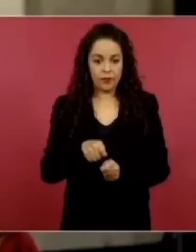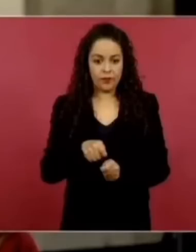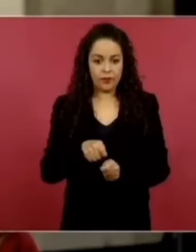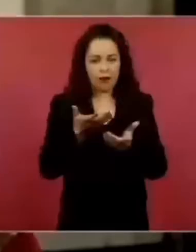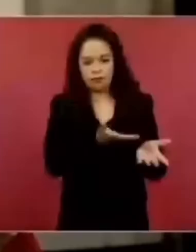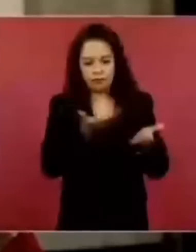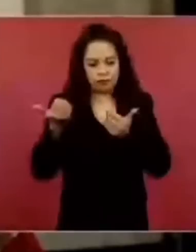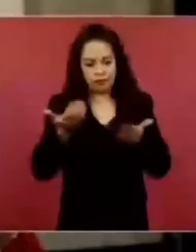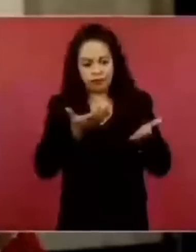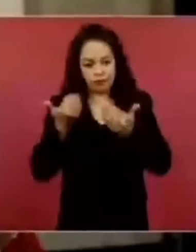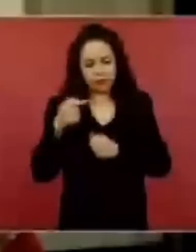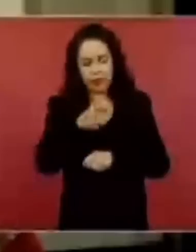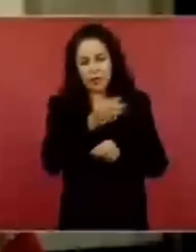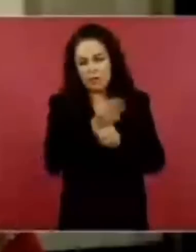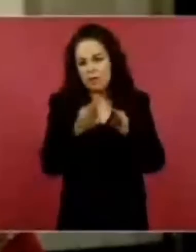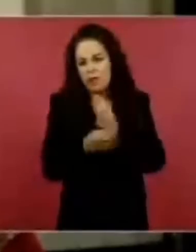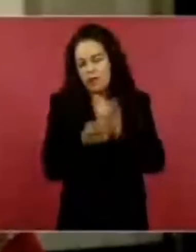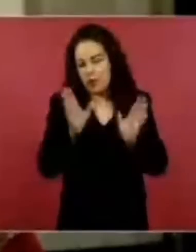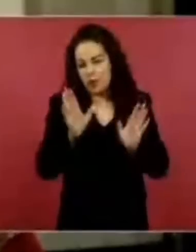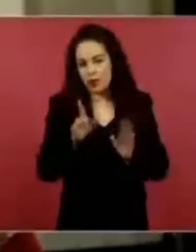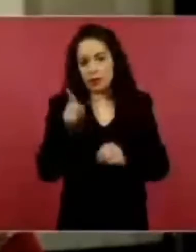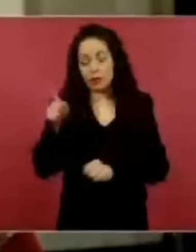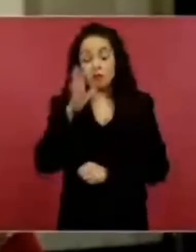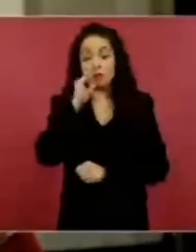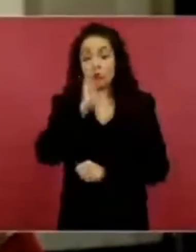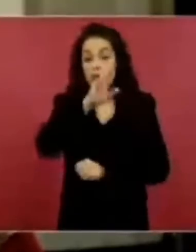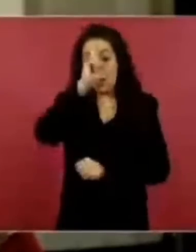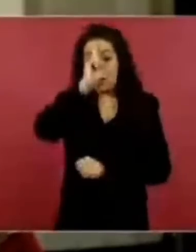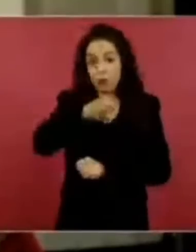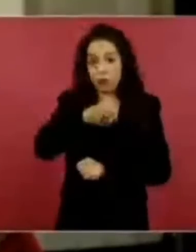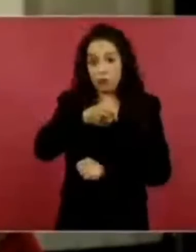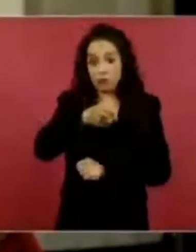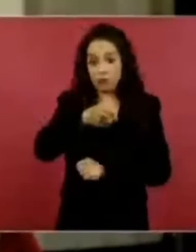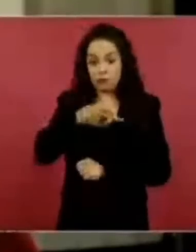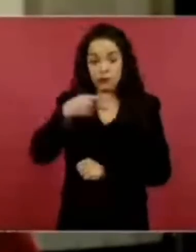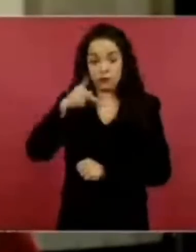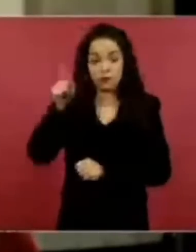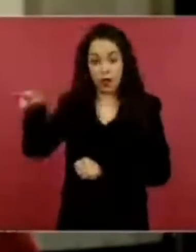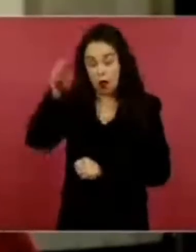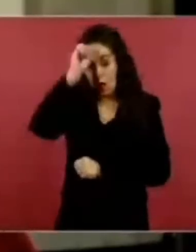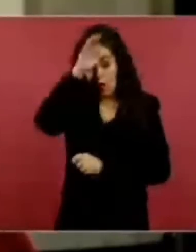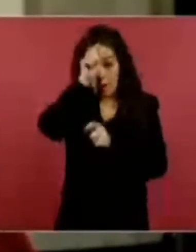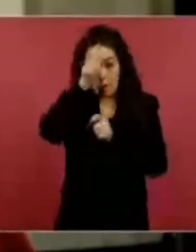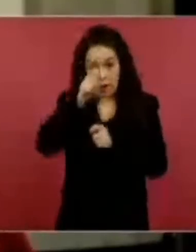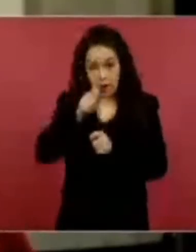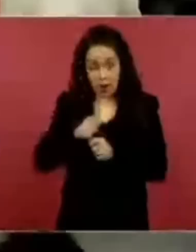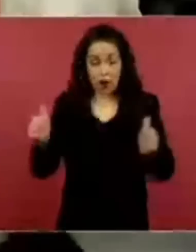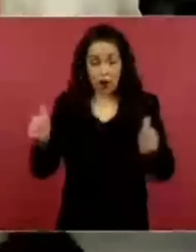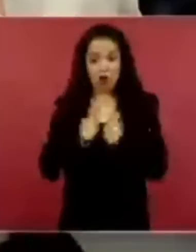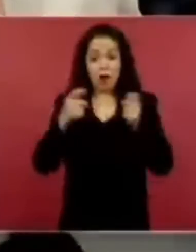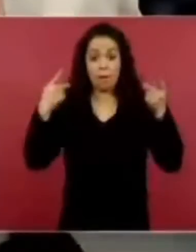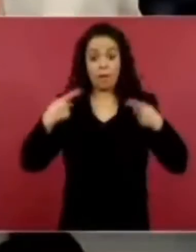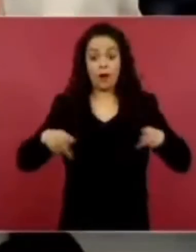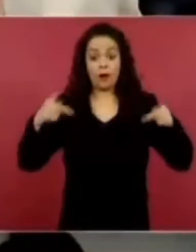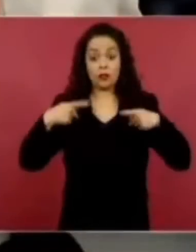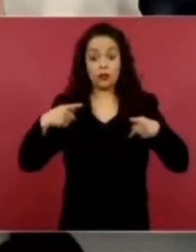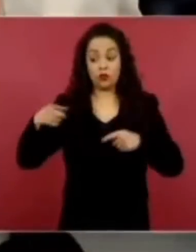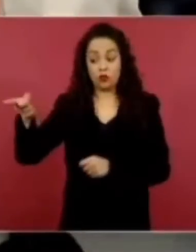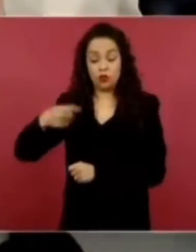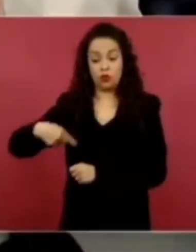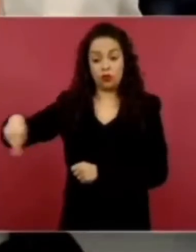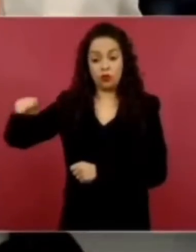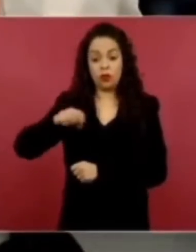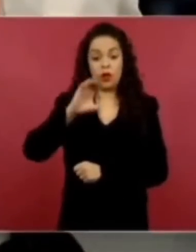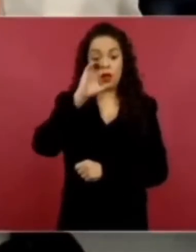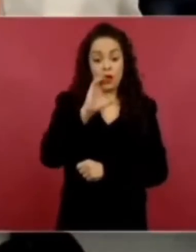los de la minera van acompañados del cártel Jalisco Nueva Generación, con gente armada, sacan